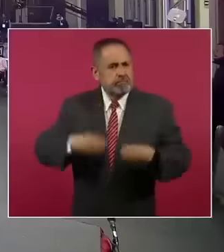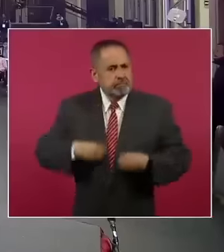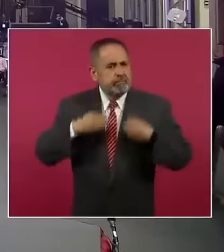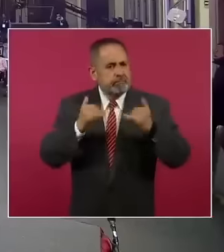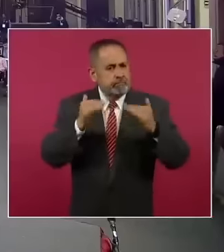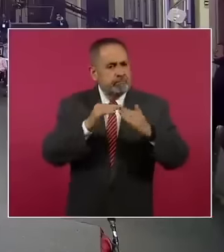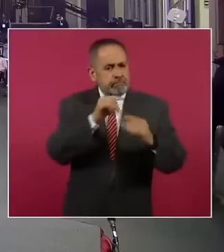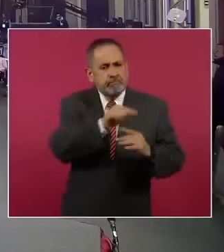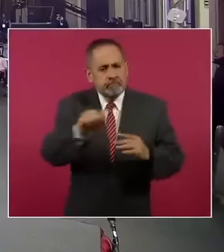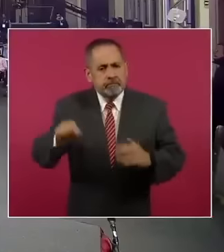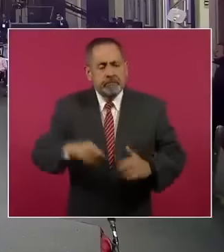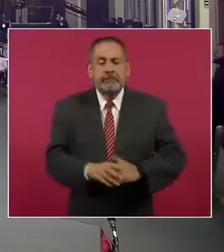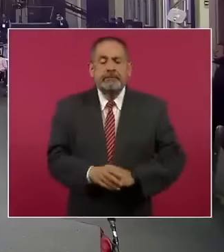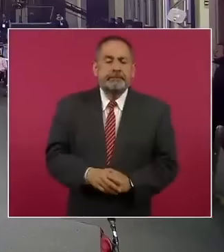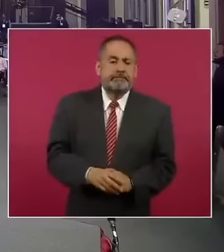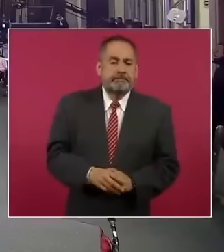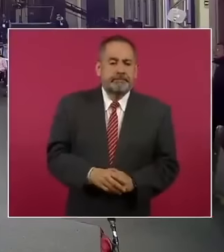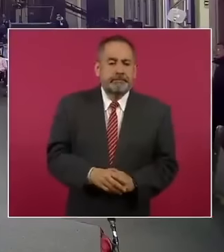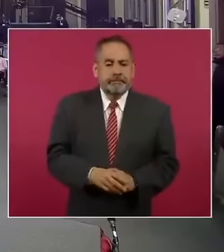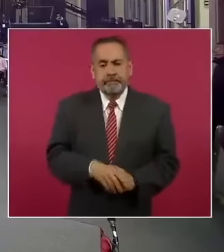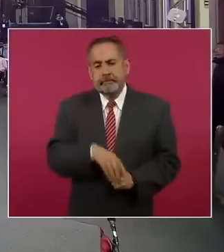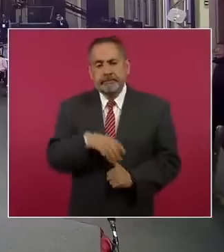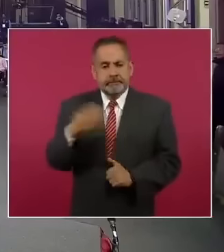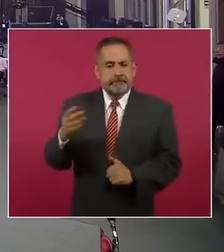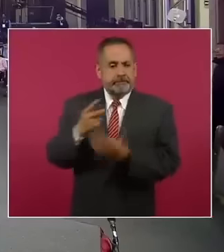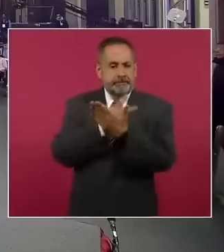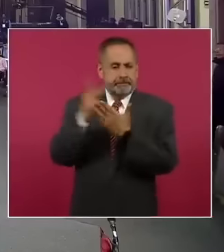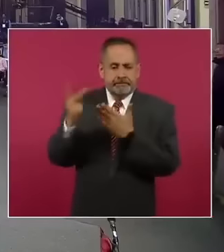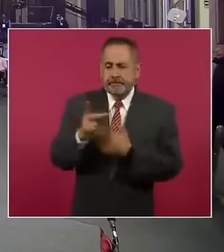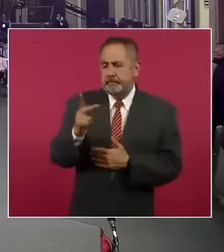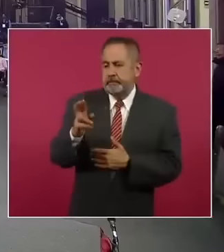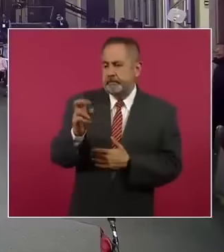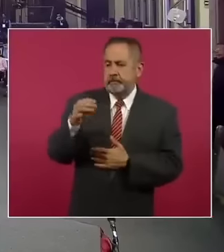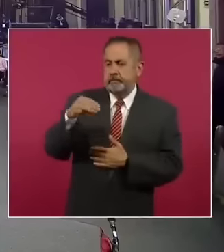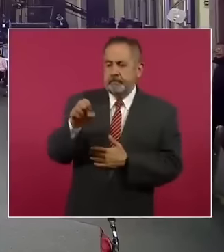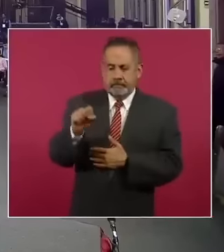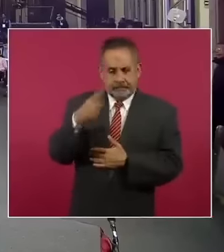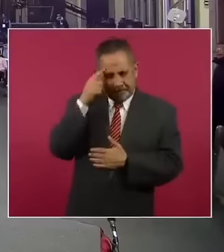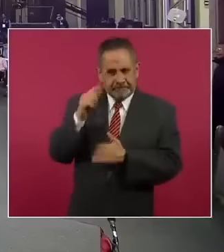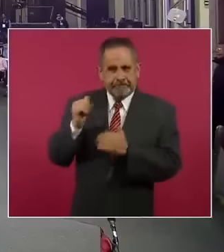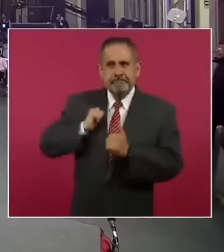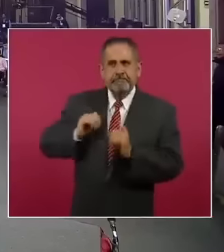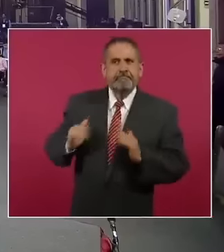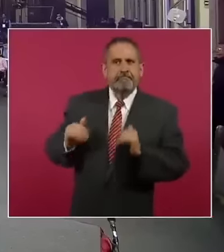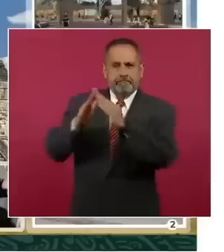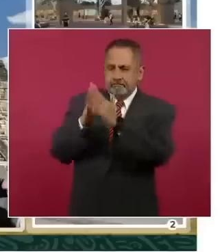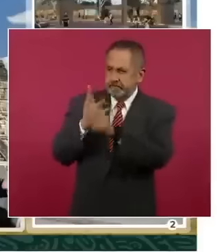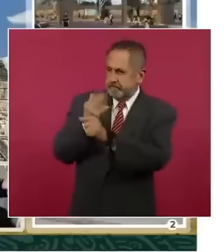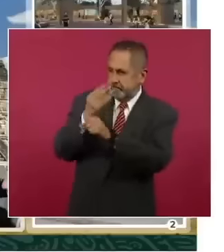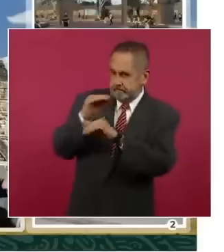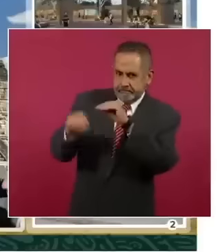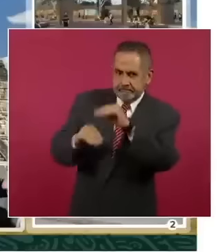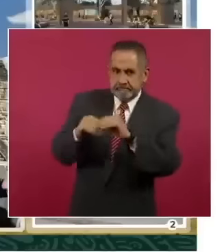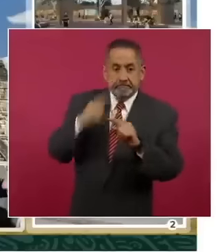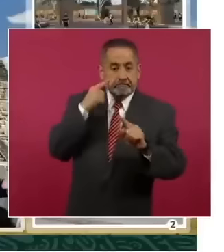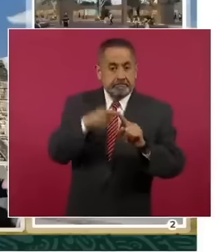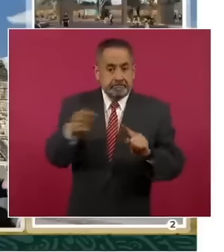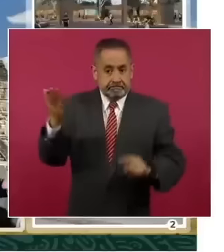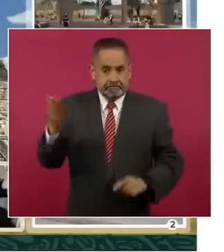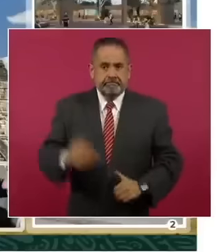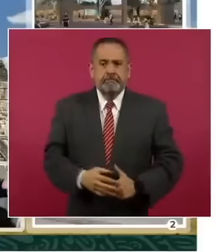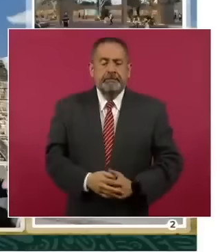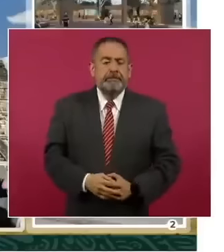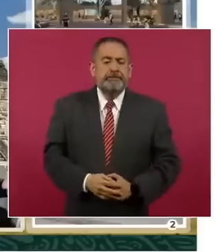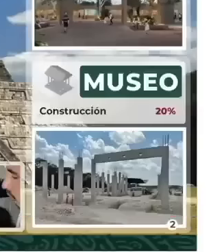sigue en el promesa, programa de mejoramiento de zonas arqueológicas, tenemos para el tramo 4 dos